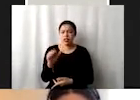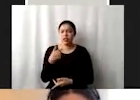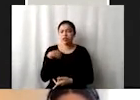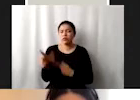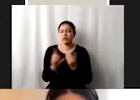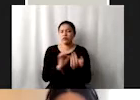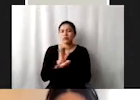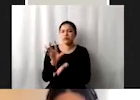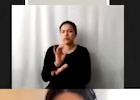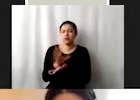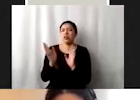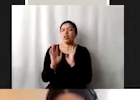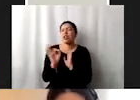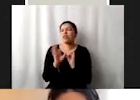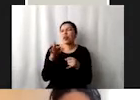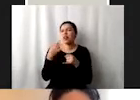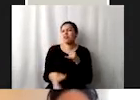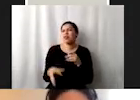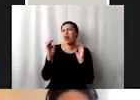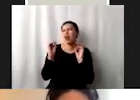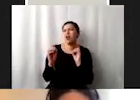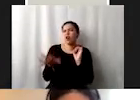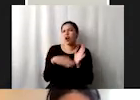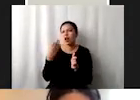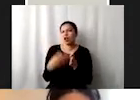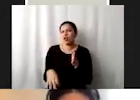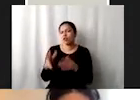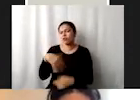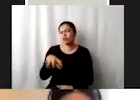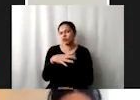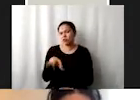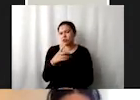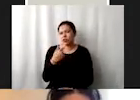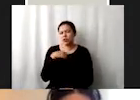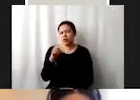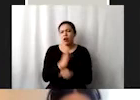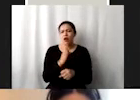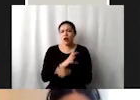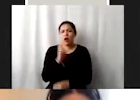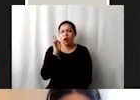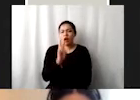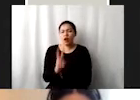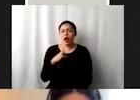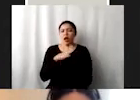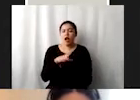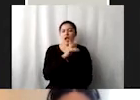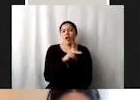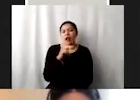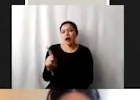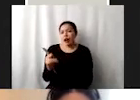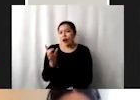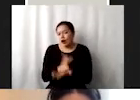si no es que al final o lo pueden buscar como, nada más porque ahorita estamos acá en la presentación,